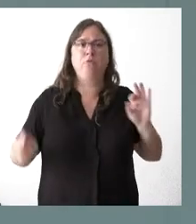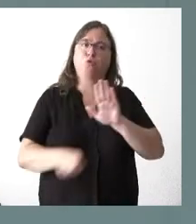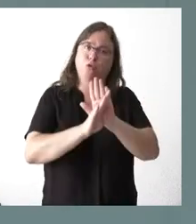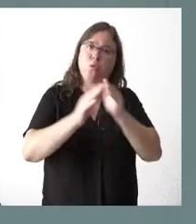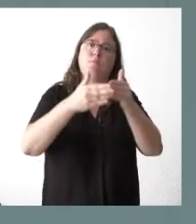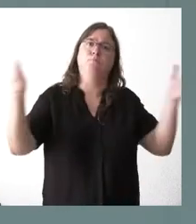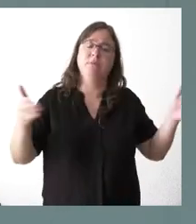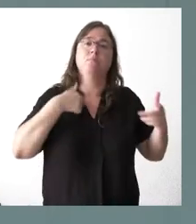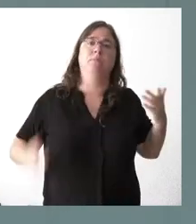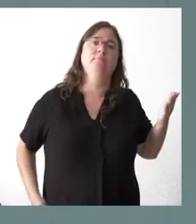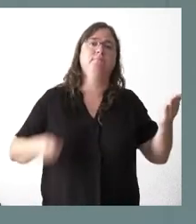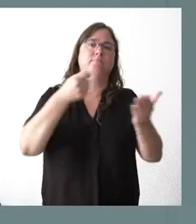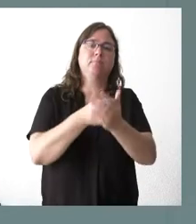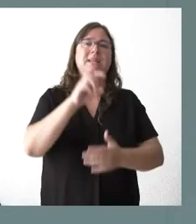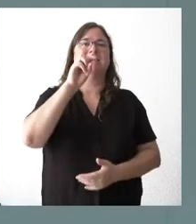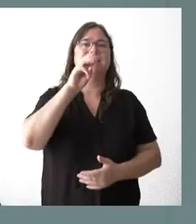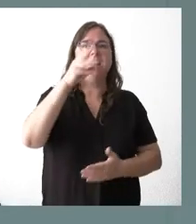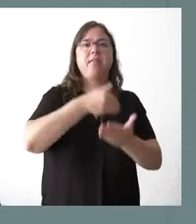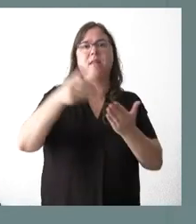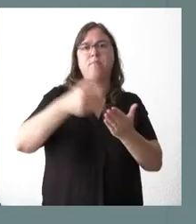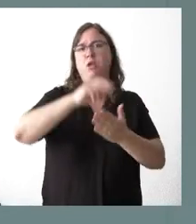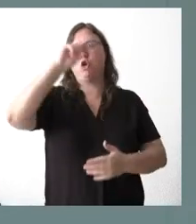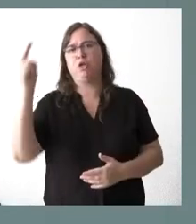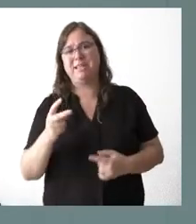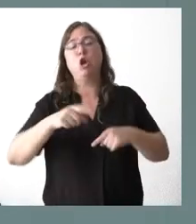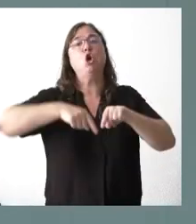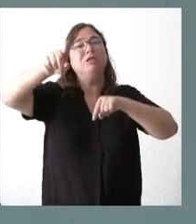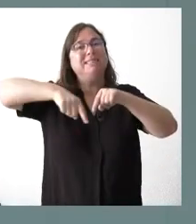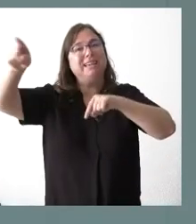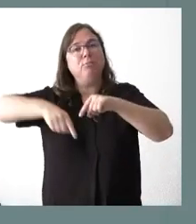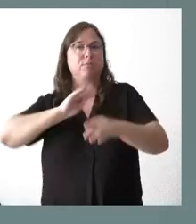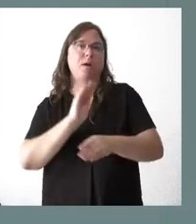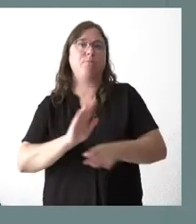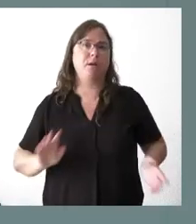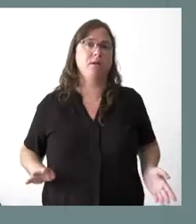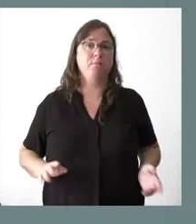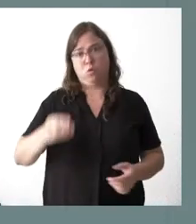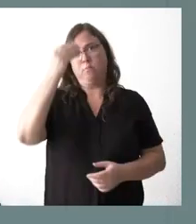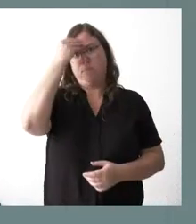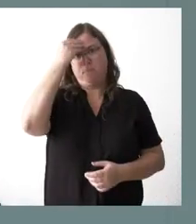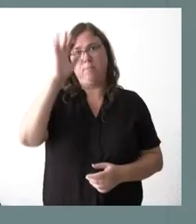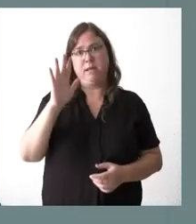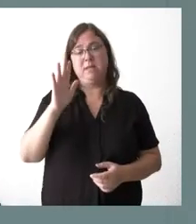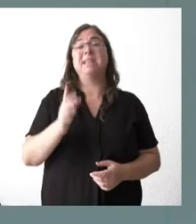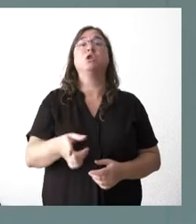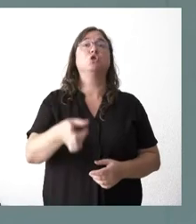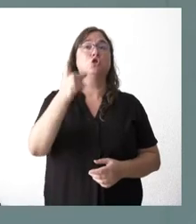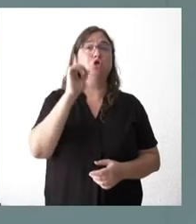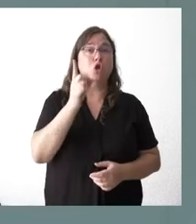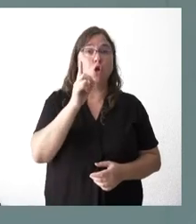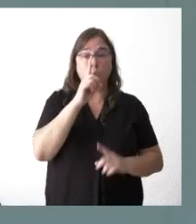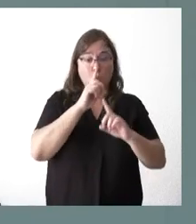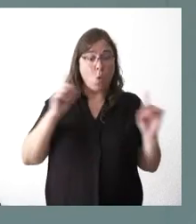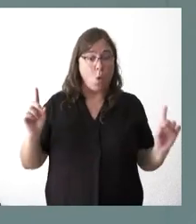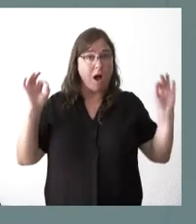aportación económica de 13 millones de euros en materia de transporte para financiar estas actuaciones. Pero hágase la idea de que solo en un año